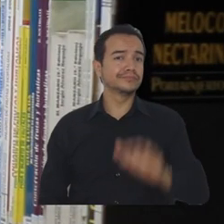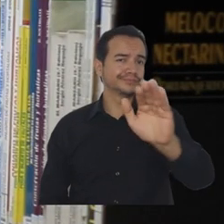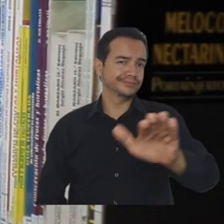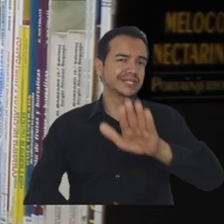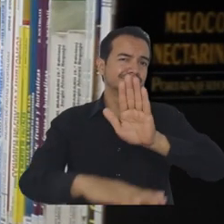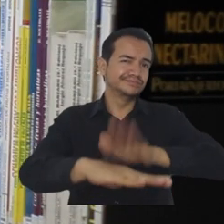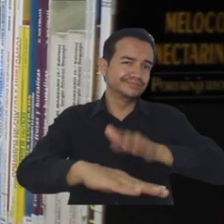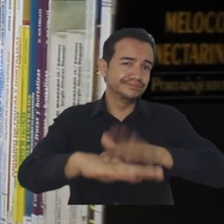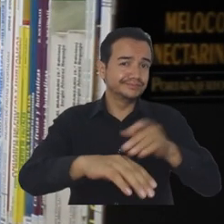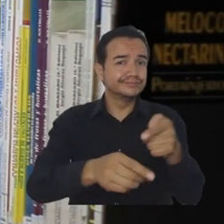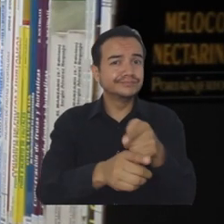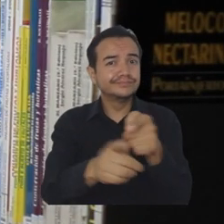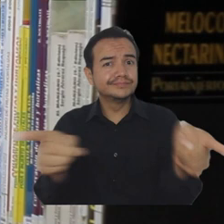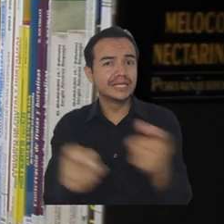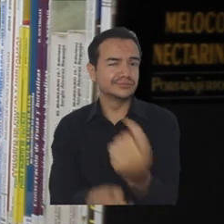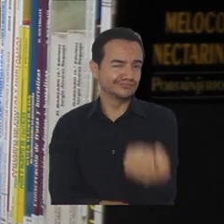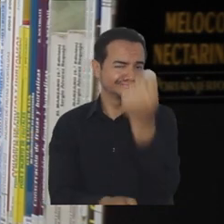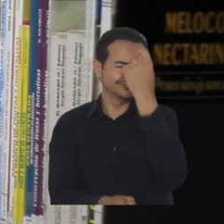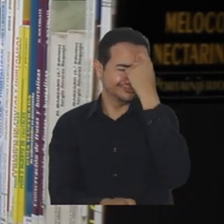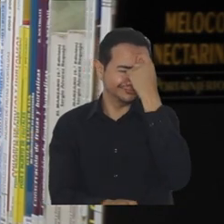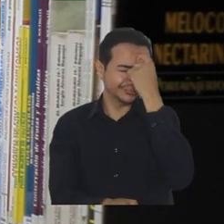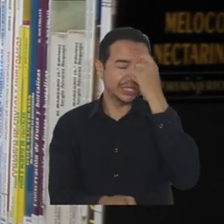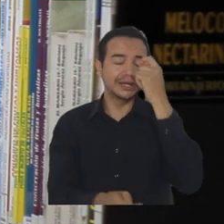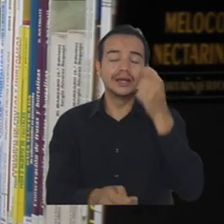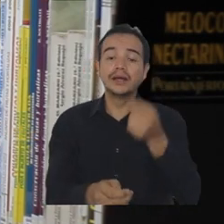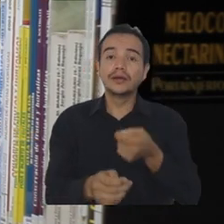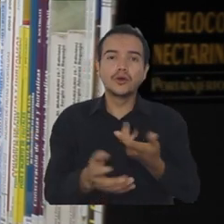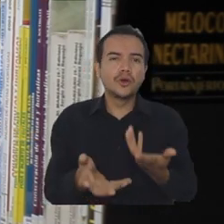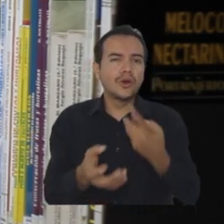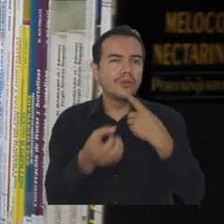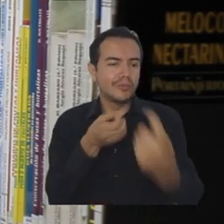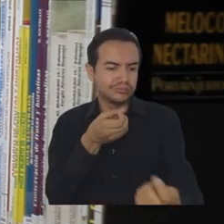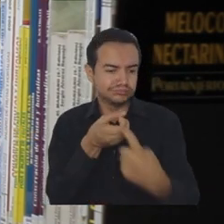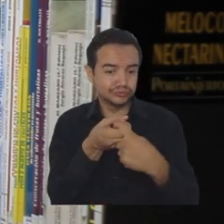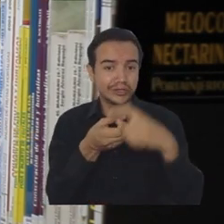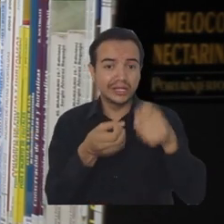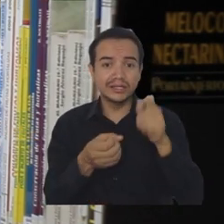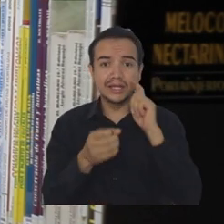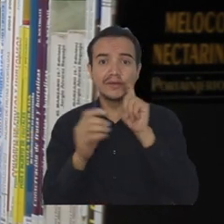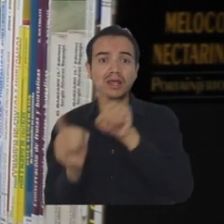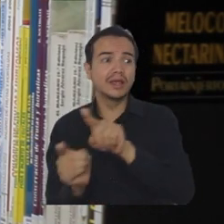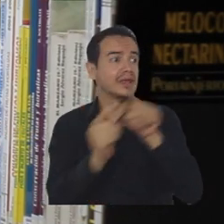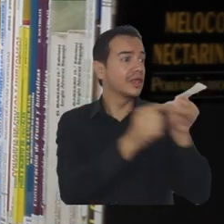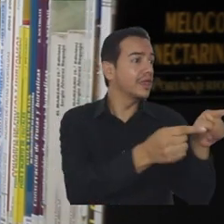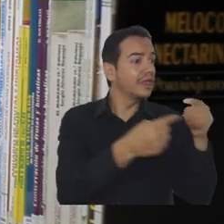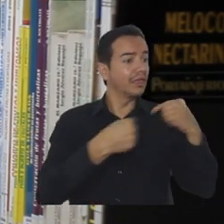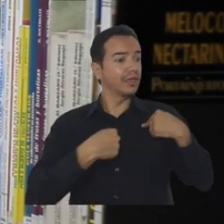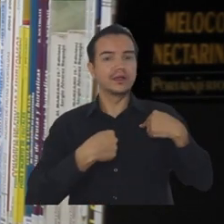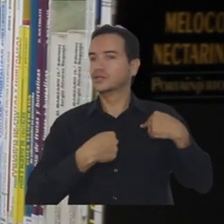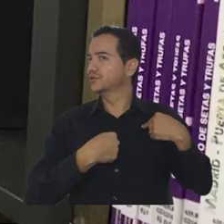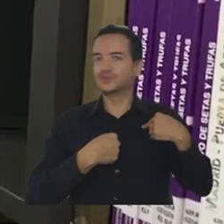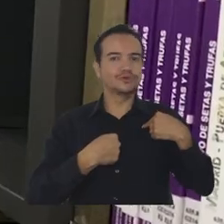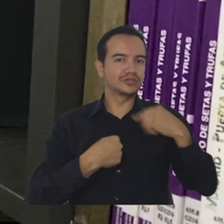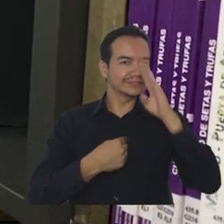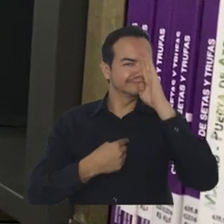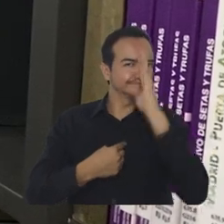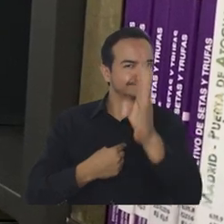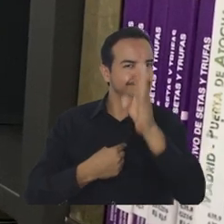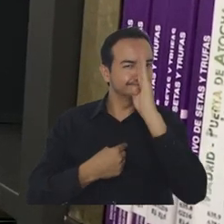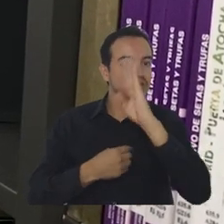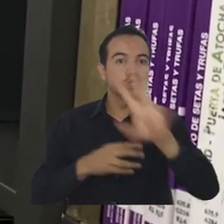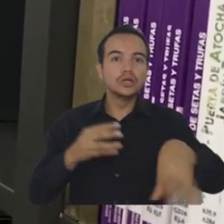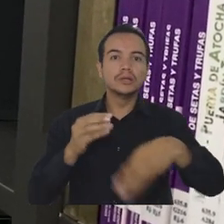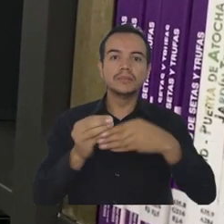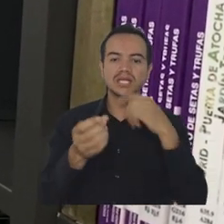hace énfasis y le recuerda a la ciudadanía en general que para el proceso de admisión no se utilizan intermediarios y que el